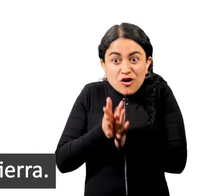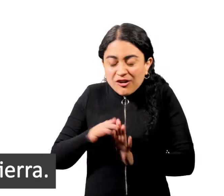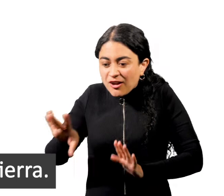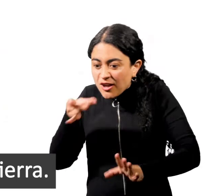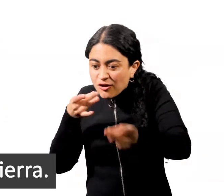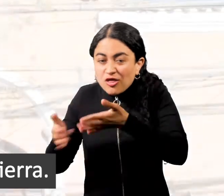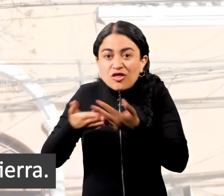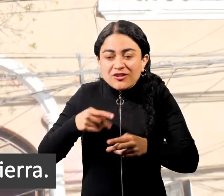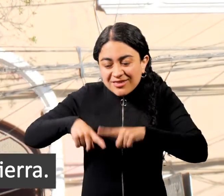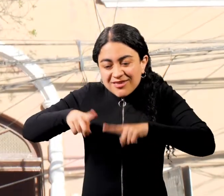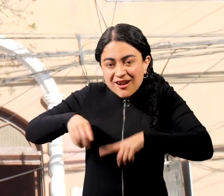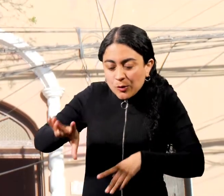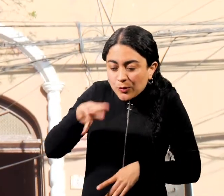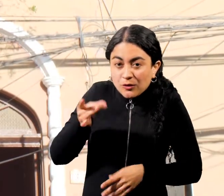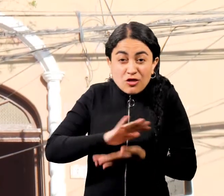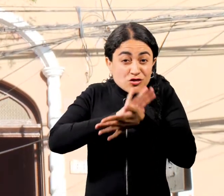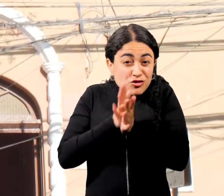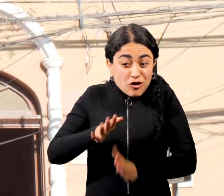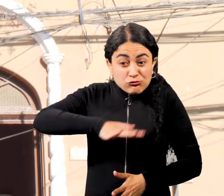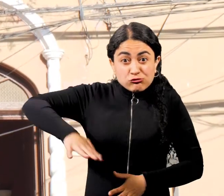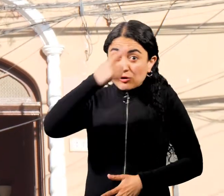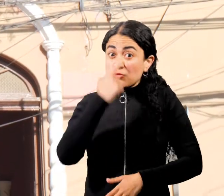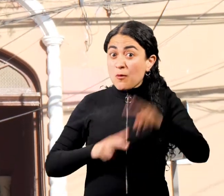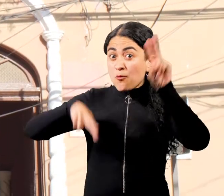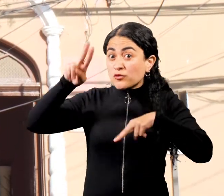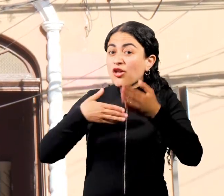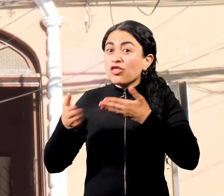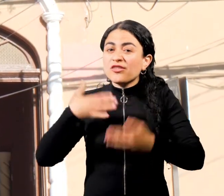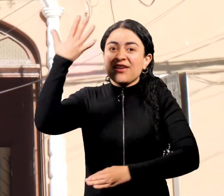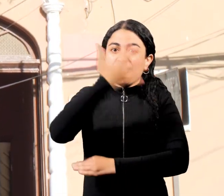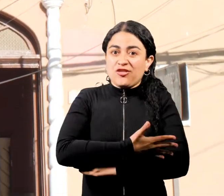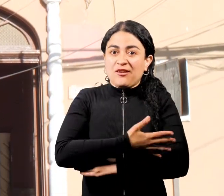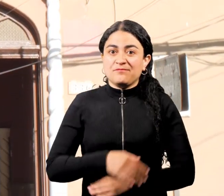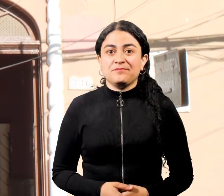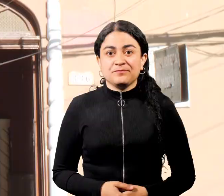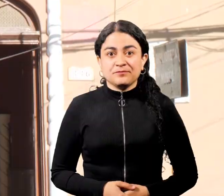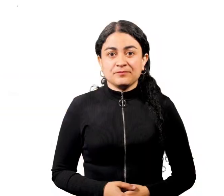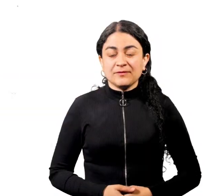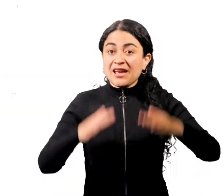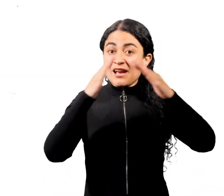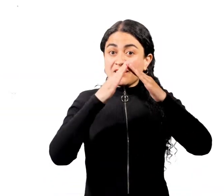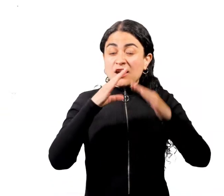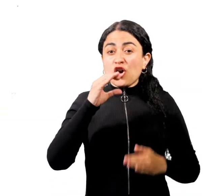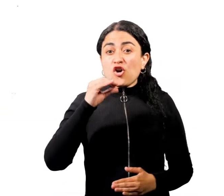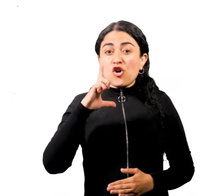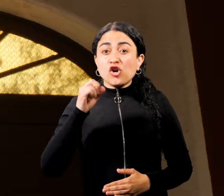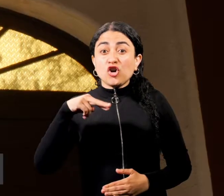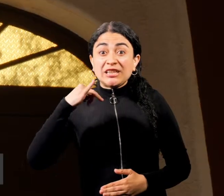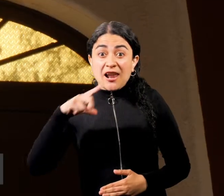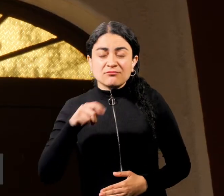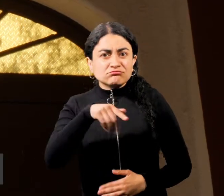encontrados bajo la tierra. Todos los objetos de este museo son de la ciudad de Quillota. La Casa Colonial.